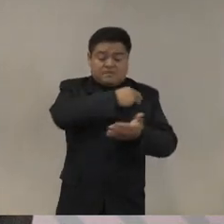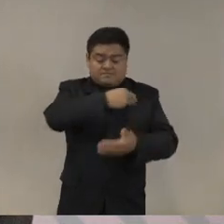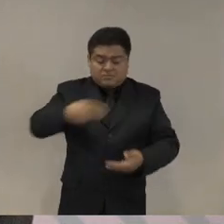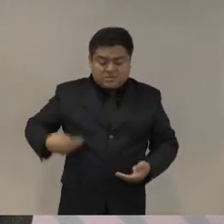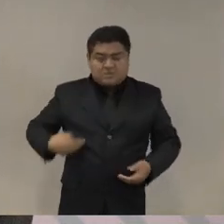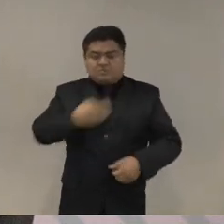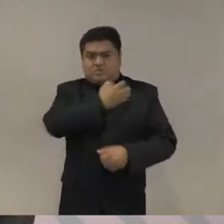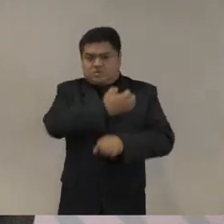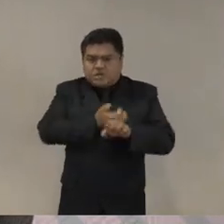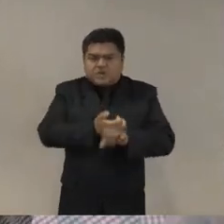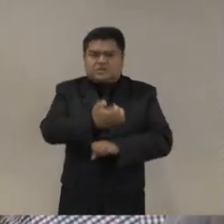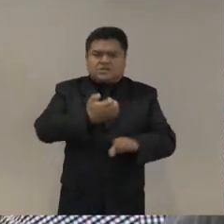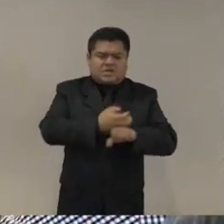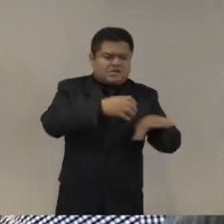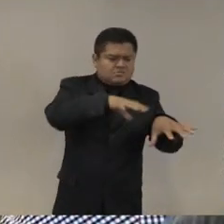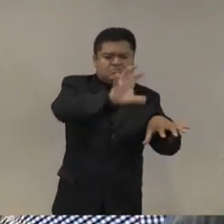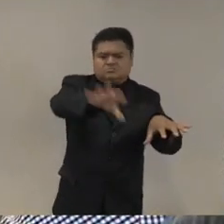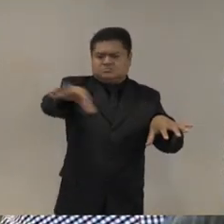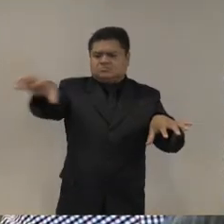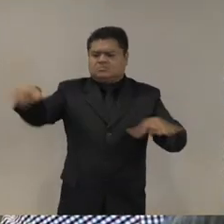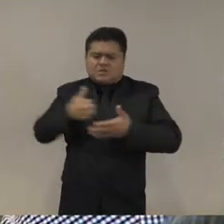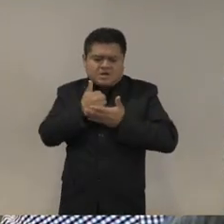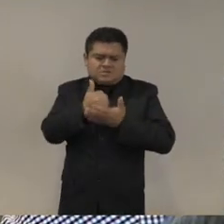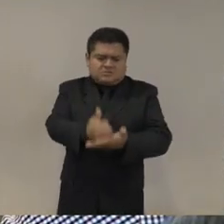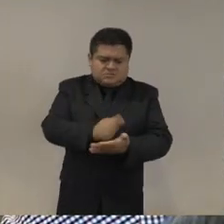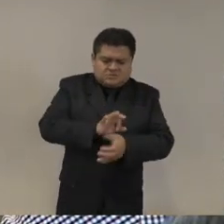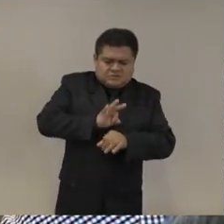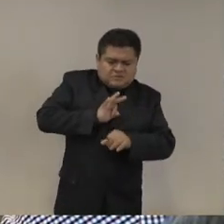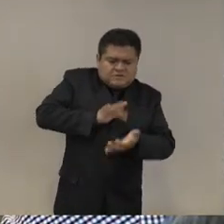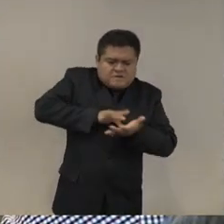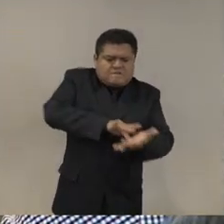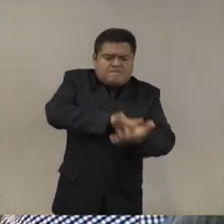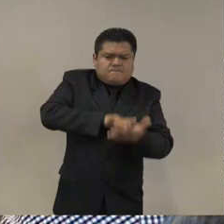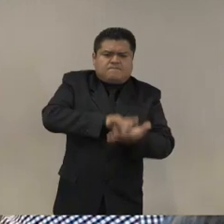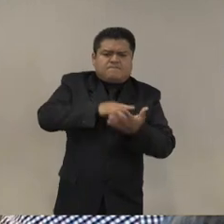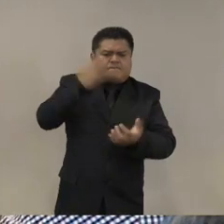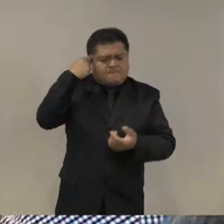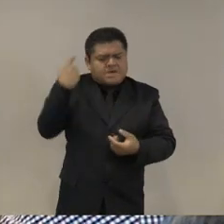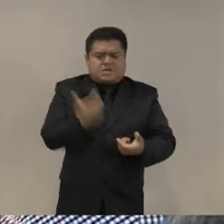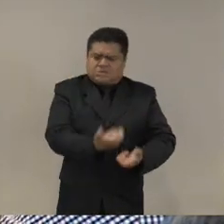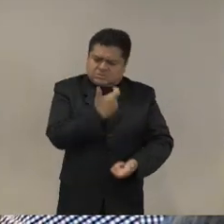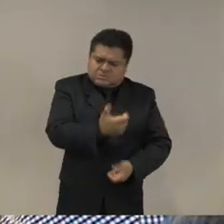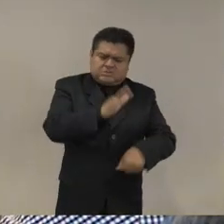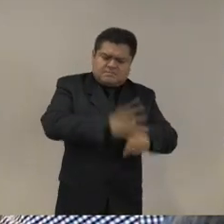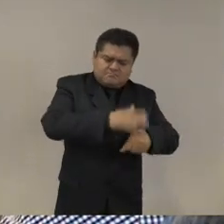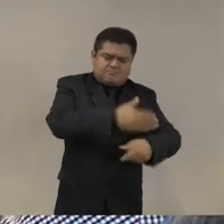para el progreso hay que pensar incluso por qué no en una unidad de inteligencia